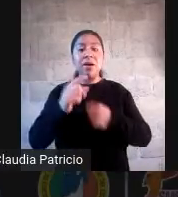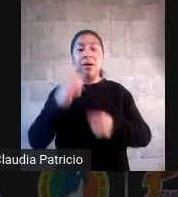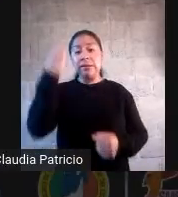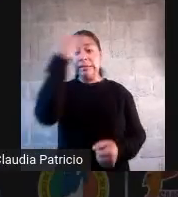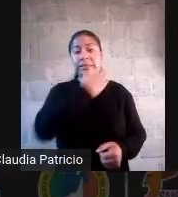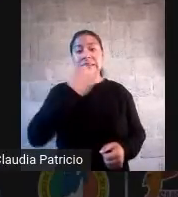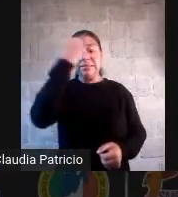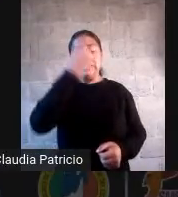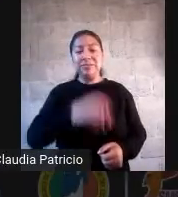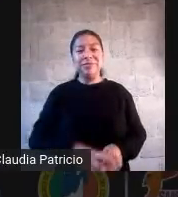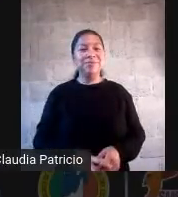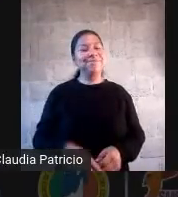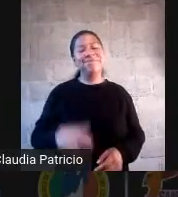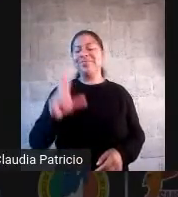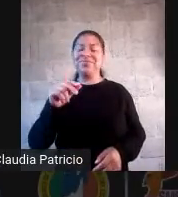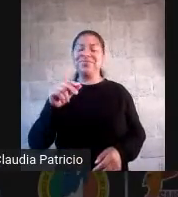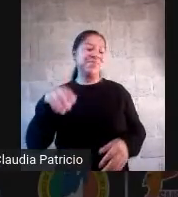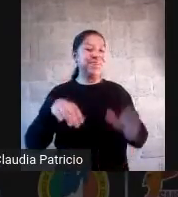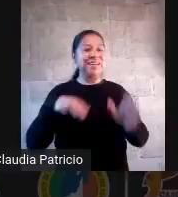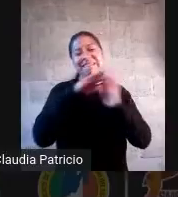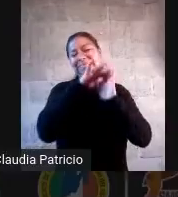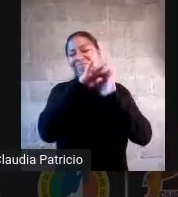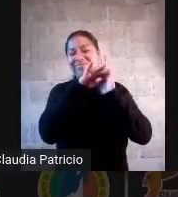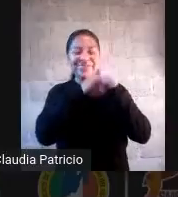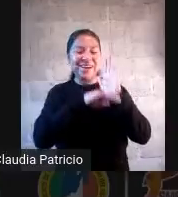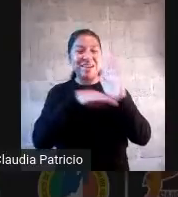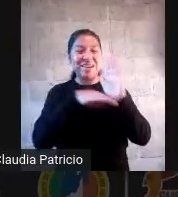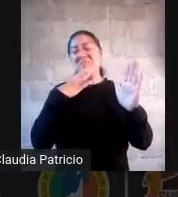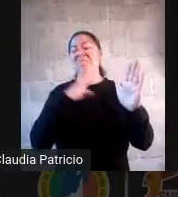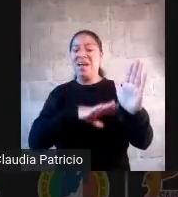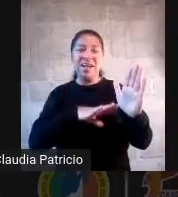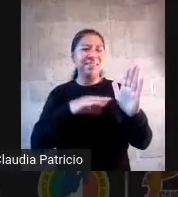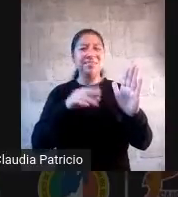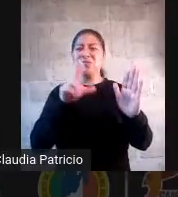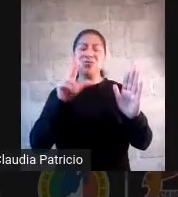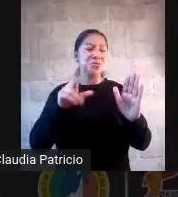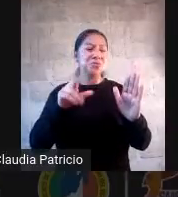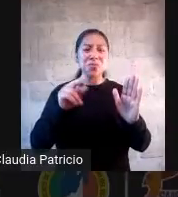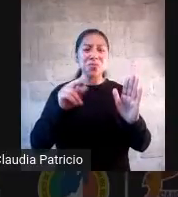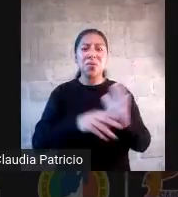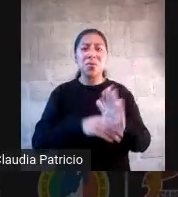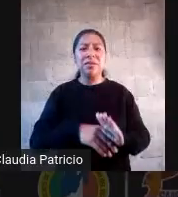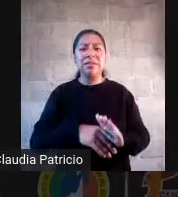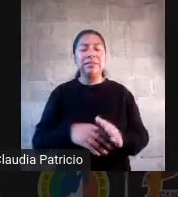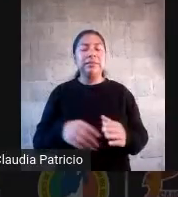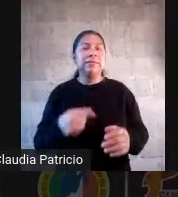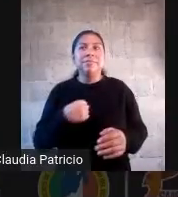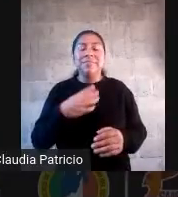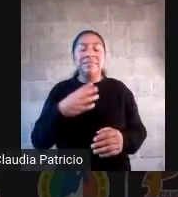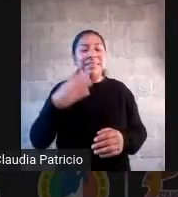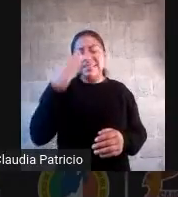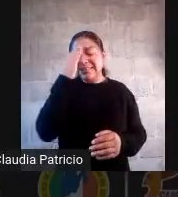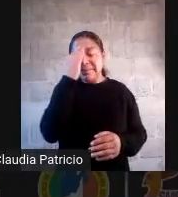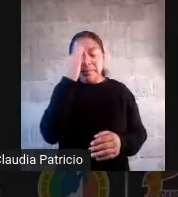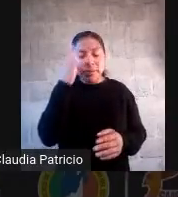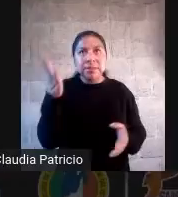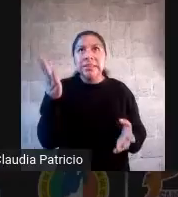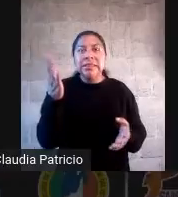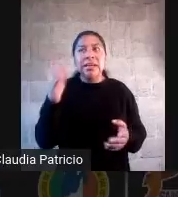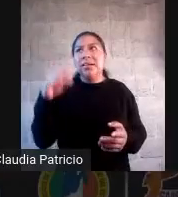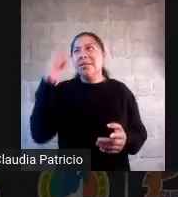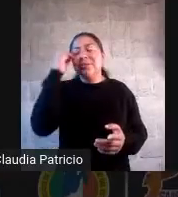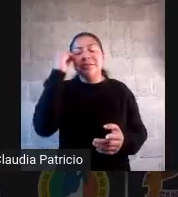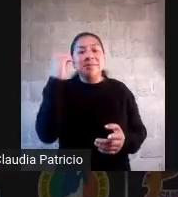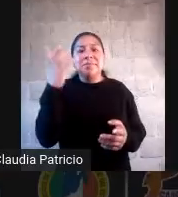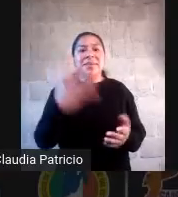no es los resultados que de veras a veces dices, Dios de mi vida, estos chiquillos parece que están en preescolar y de